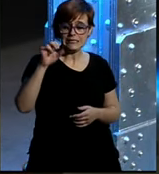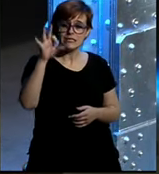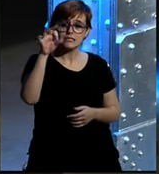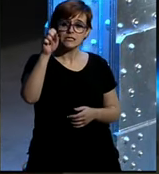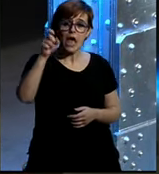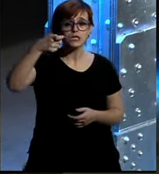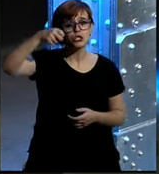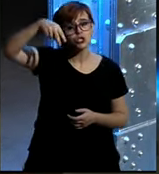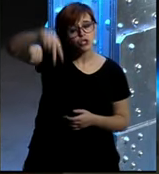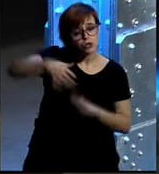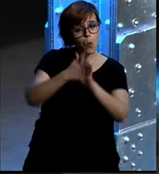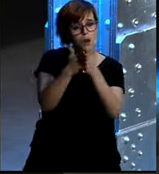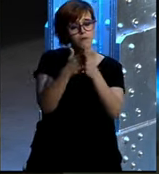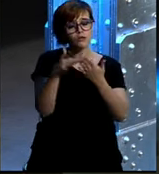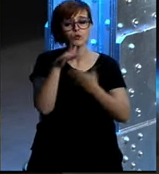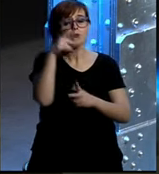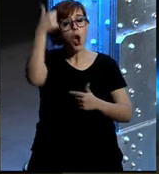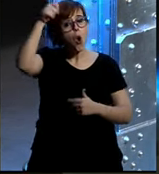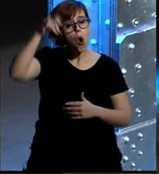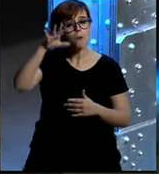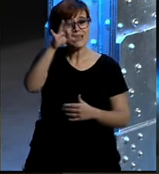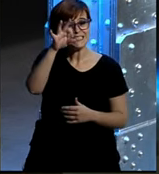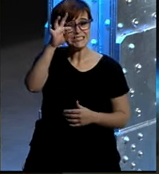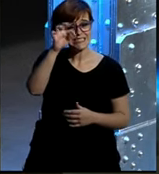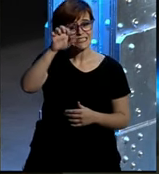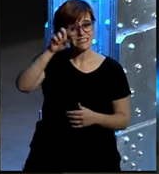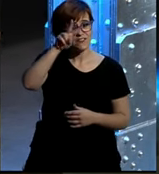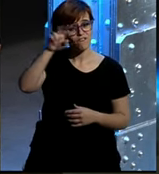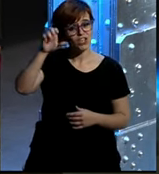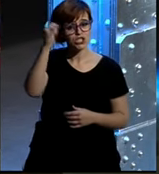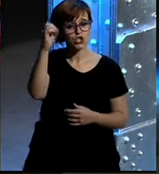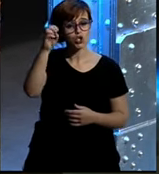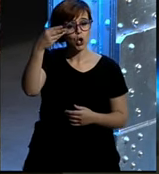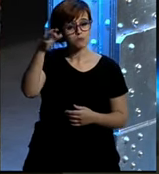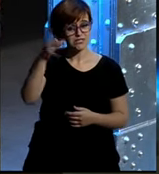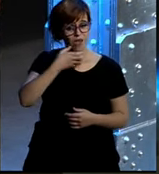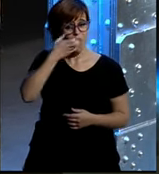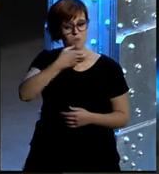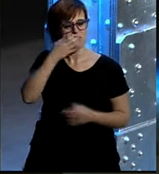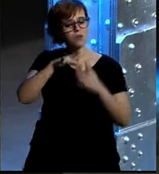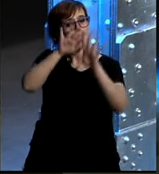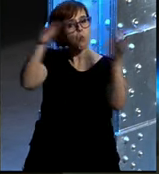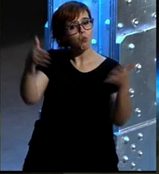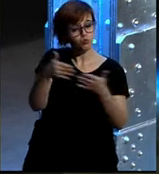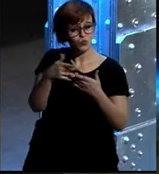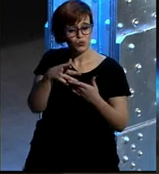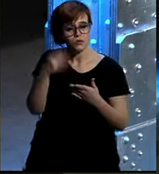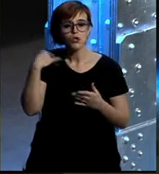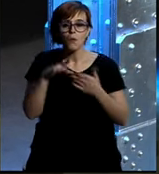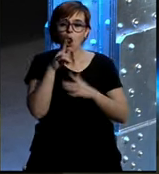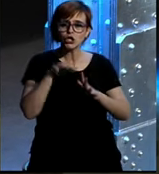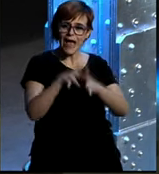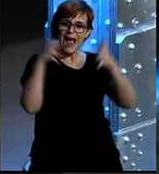que ha escrito sobre Steve Jobs y sobre otros grandes gurús del mundo tecnológico y el libro es los grandes inventores